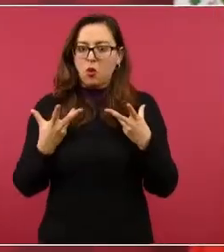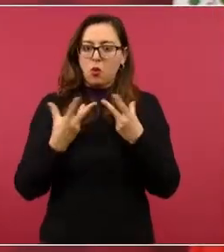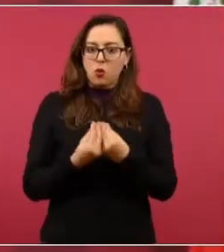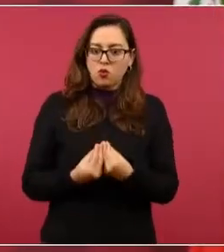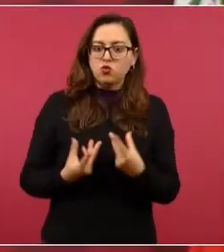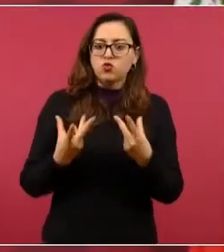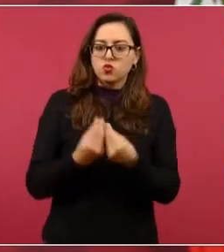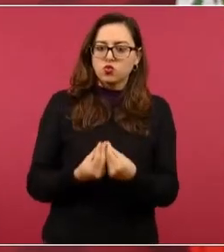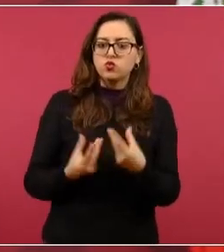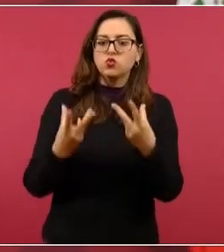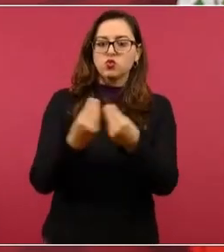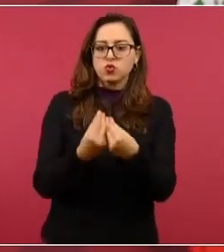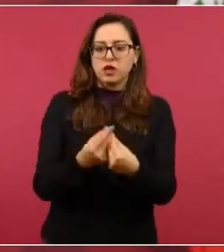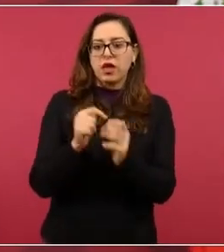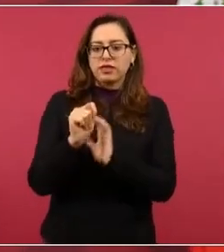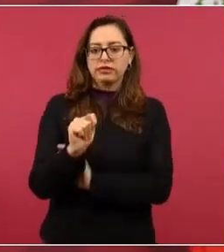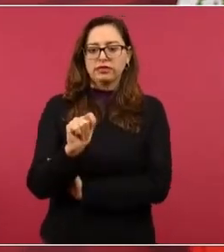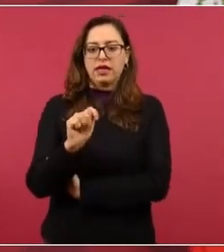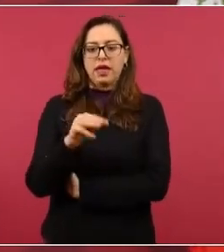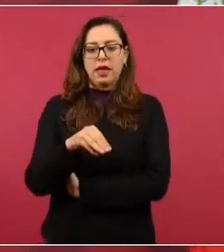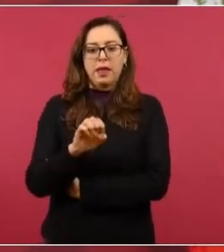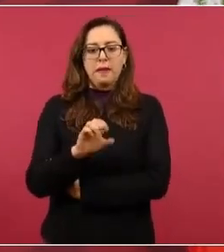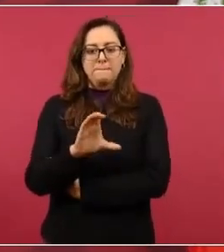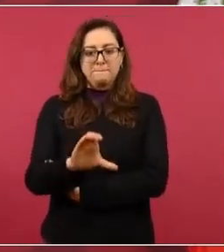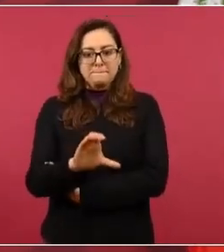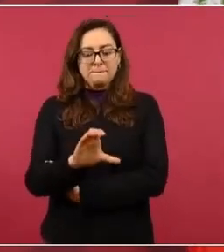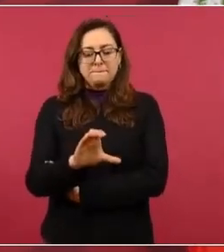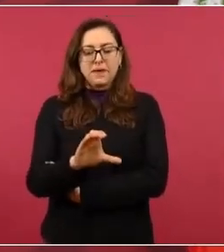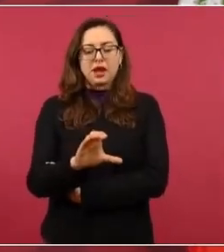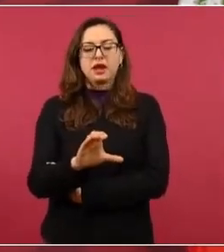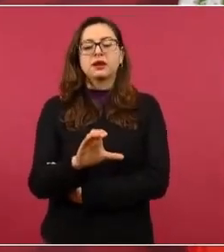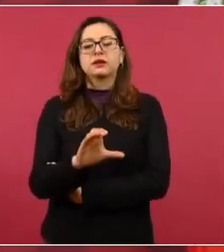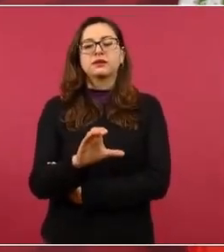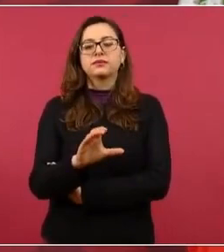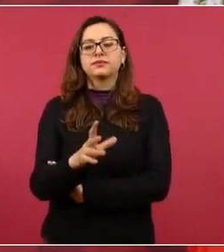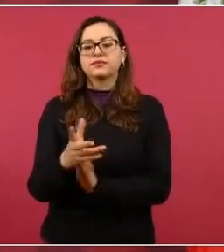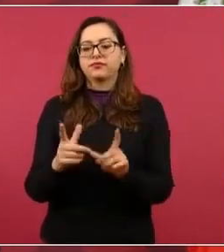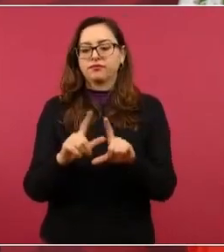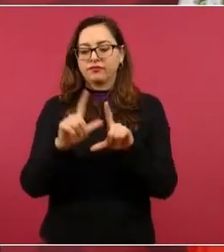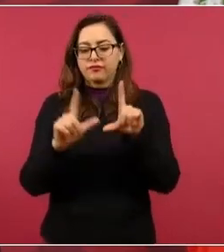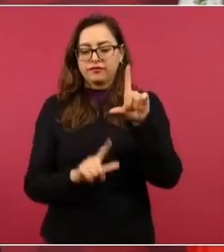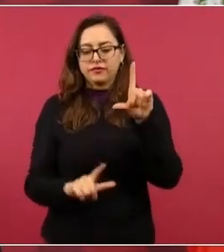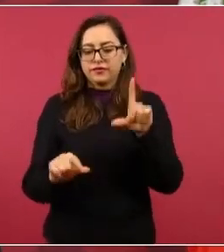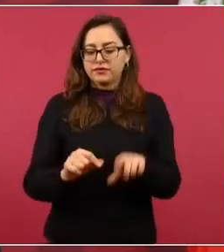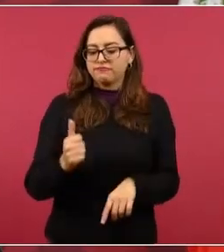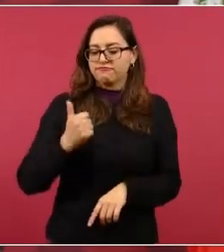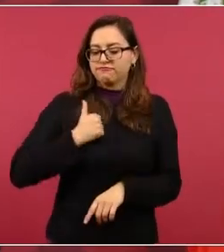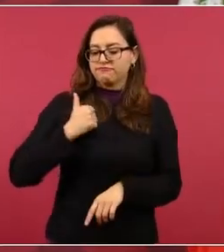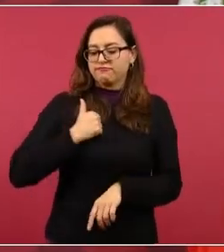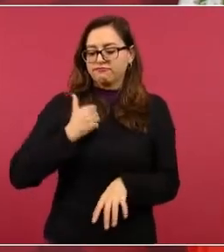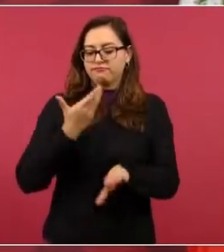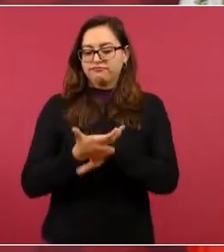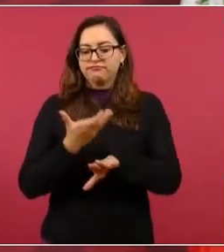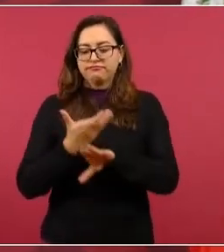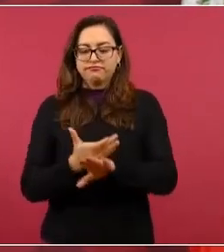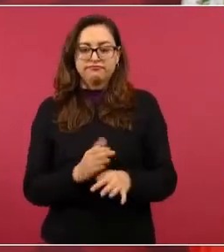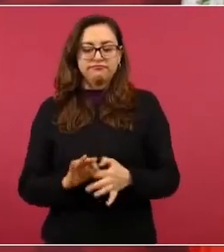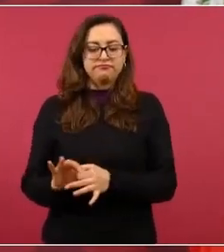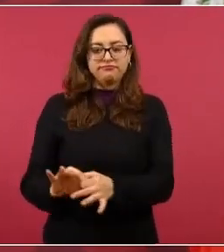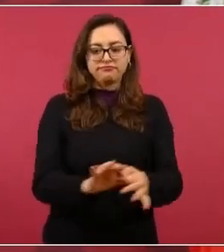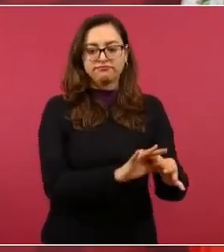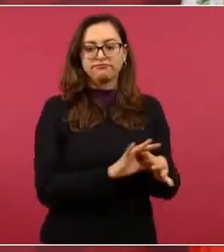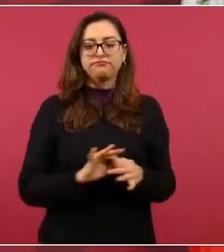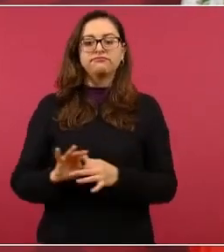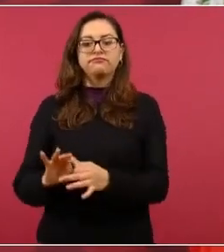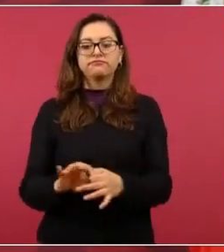el tratado con la integración de México, de Canadá, de Estados Unidos. Presidente Biden,